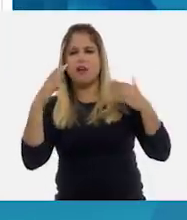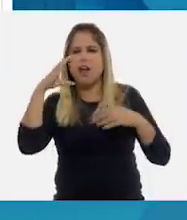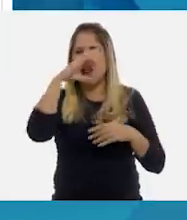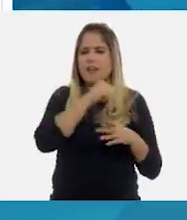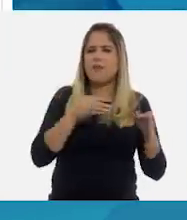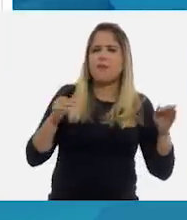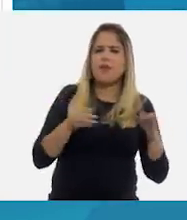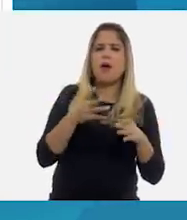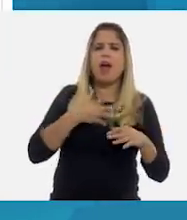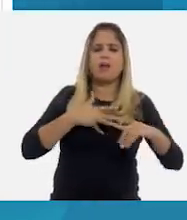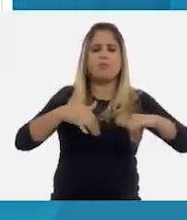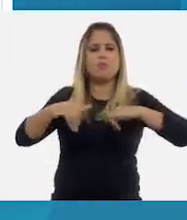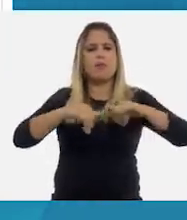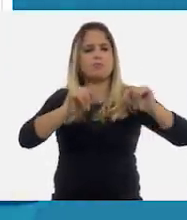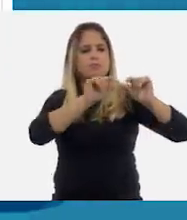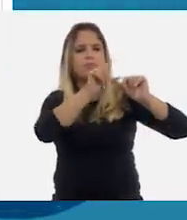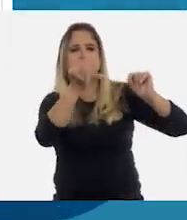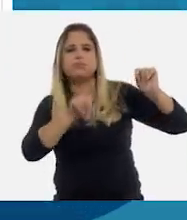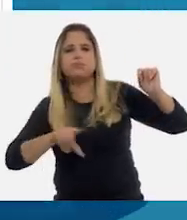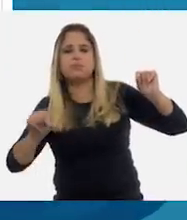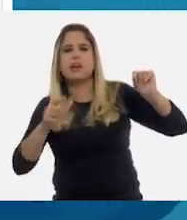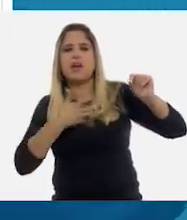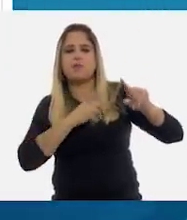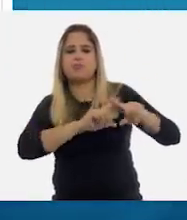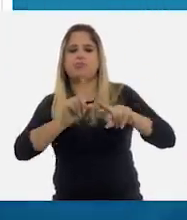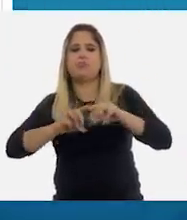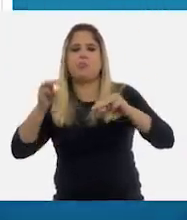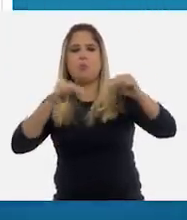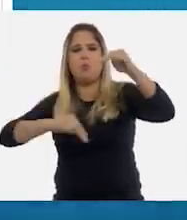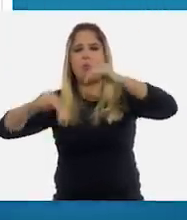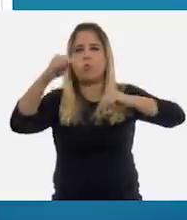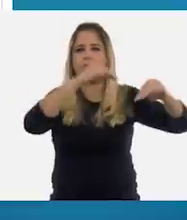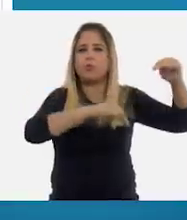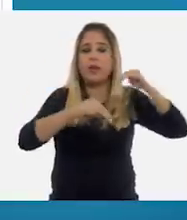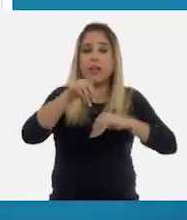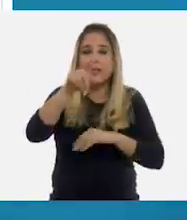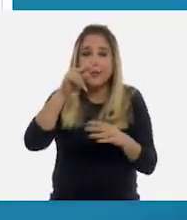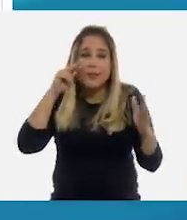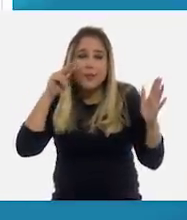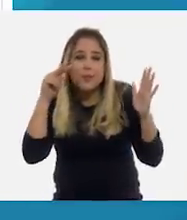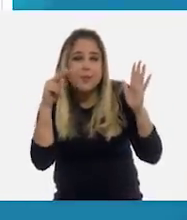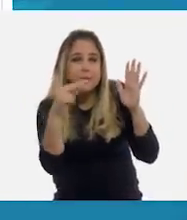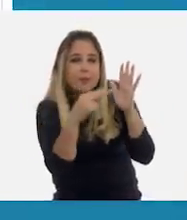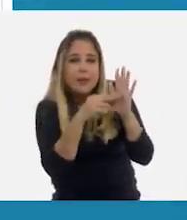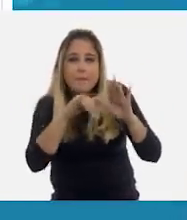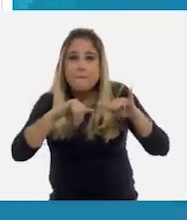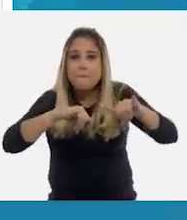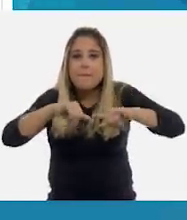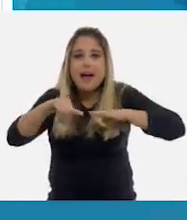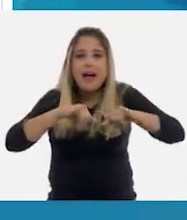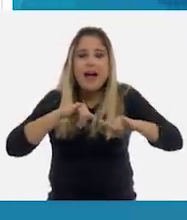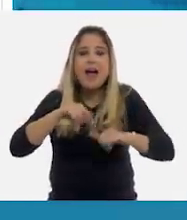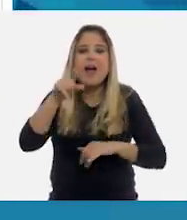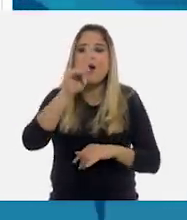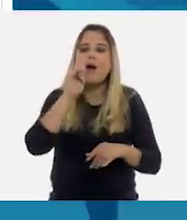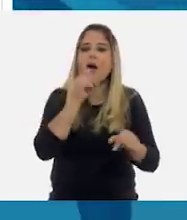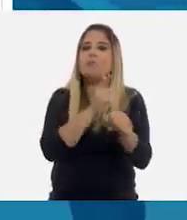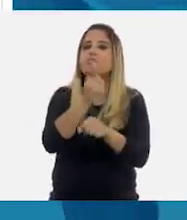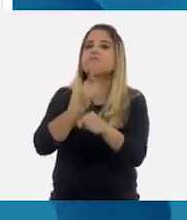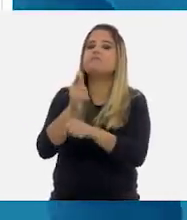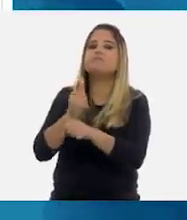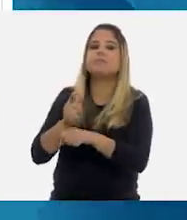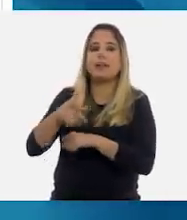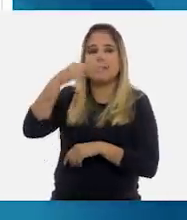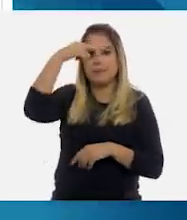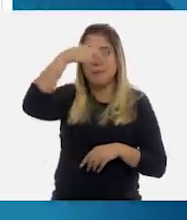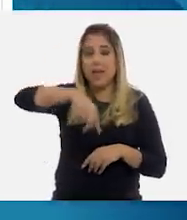localización geográfica y a su relieve. Si observamos detenidamente el mapa, nos podemos dar cuenta de que